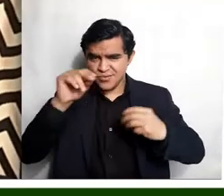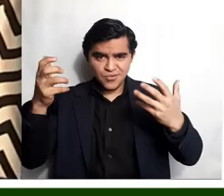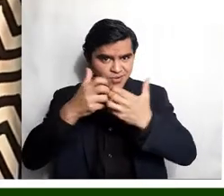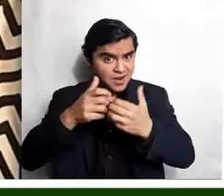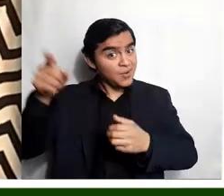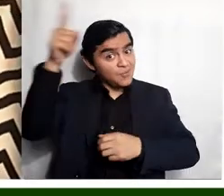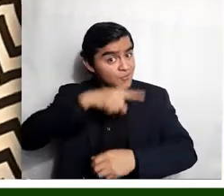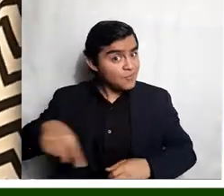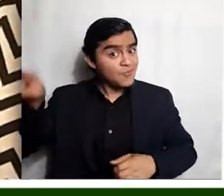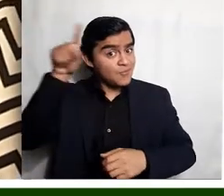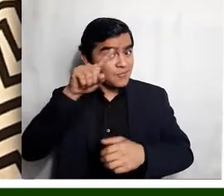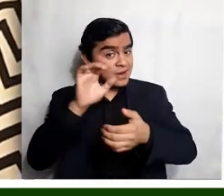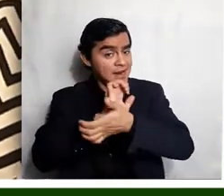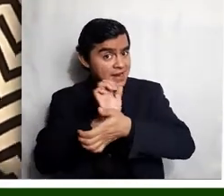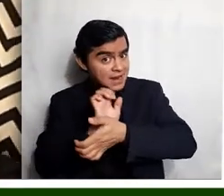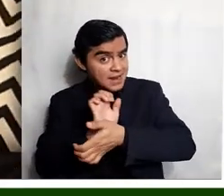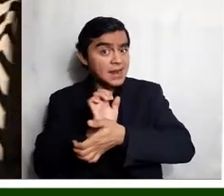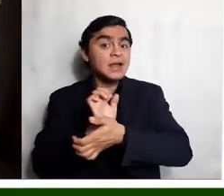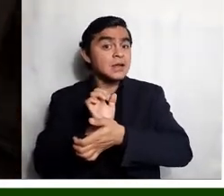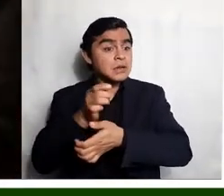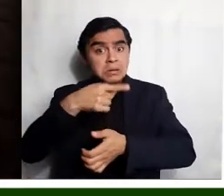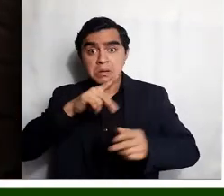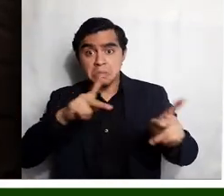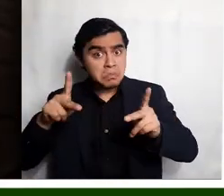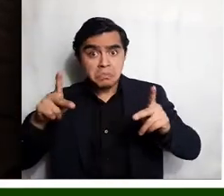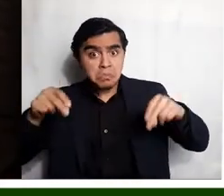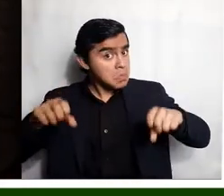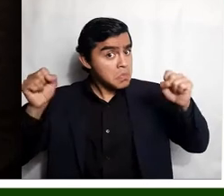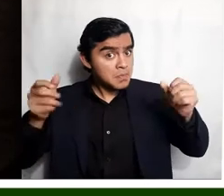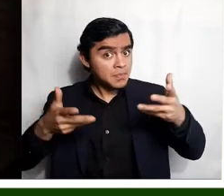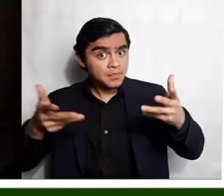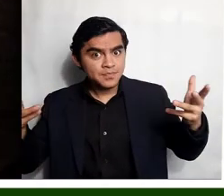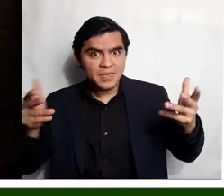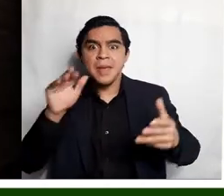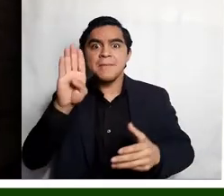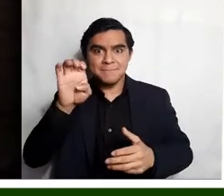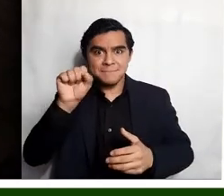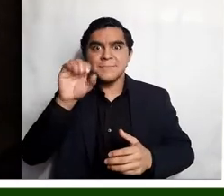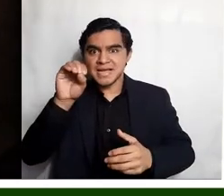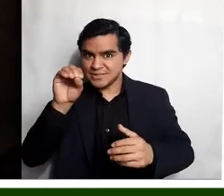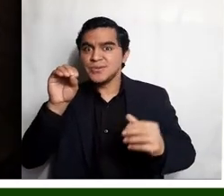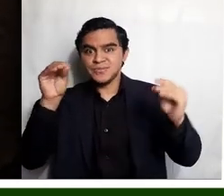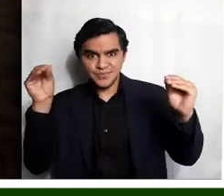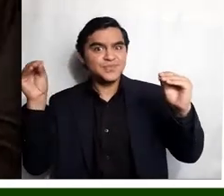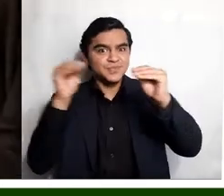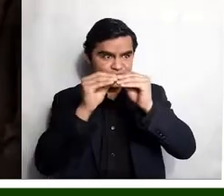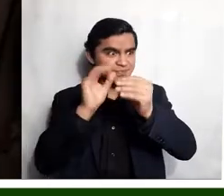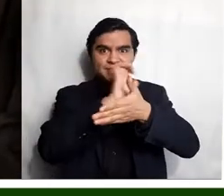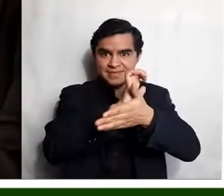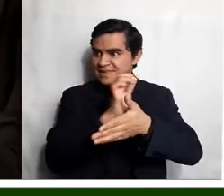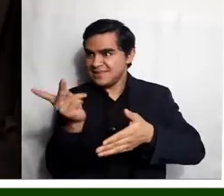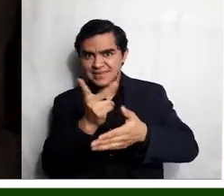Tan redonda como un queso, nadie puede darle un beso. Eso sirvía con queso.